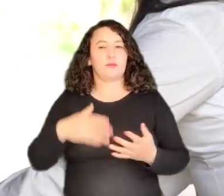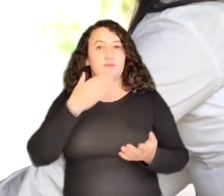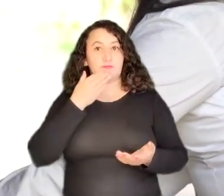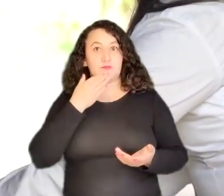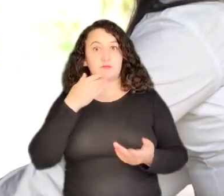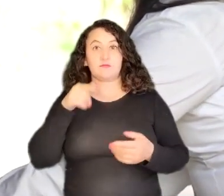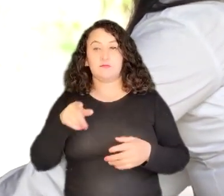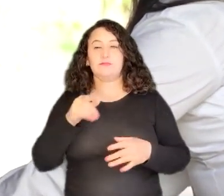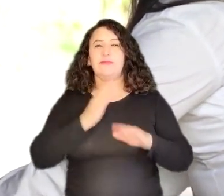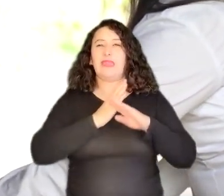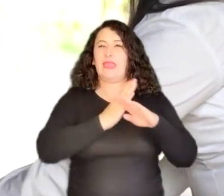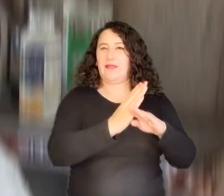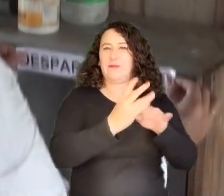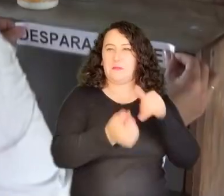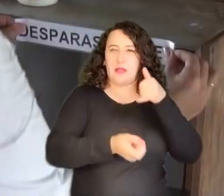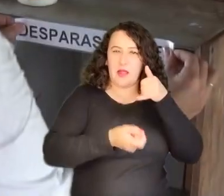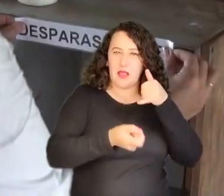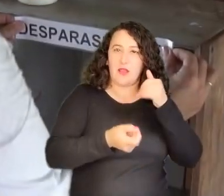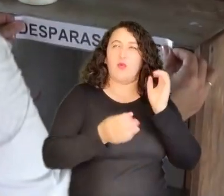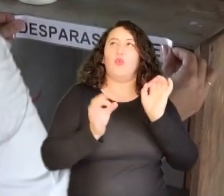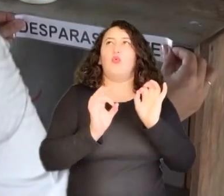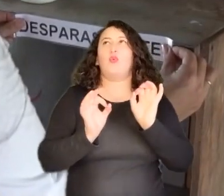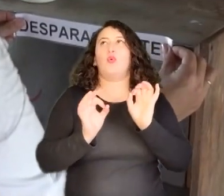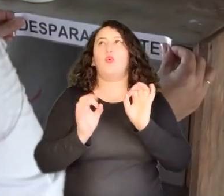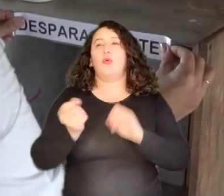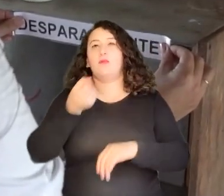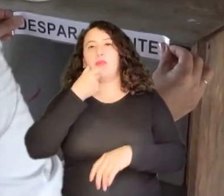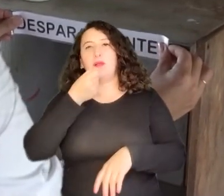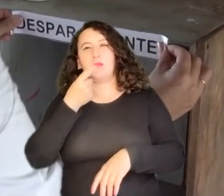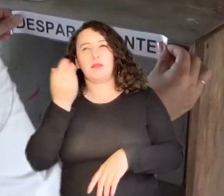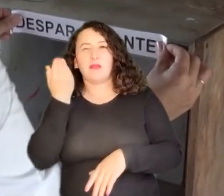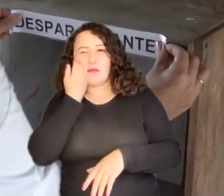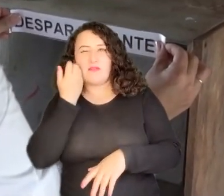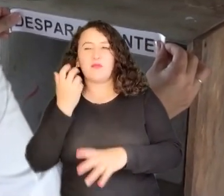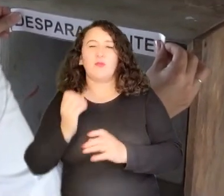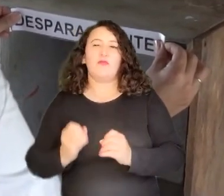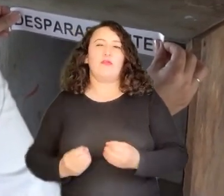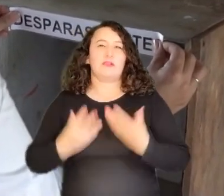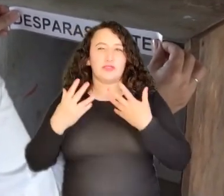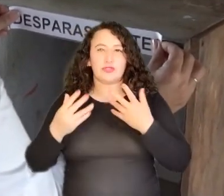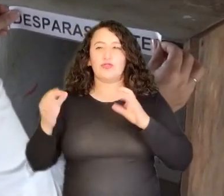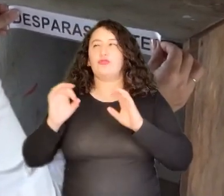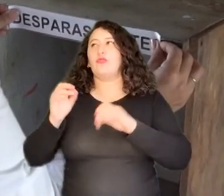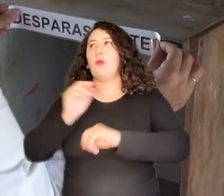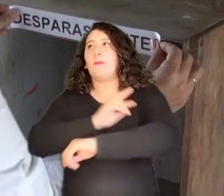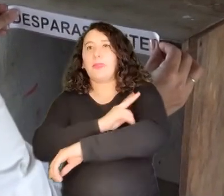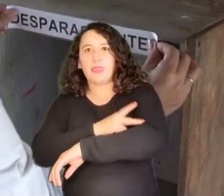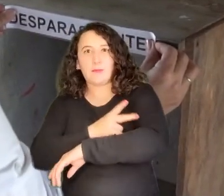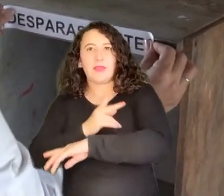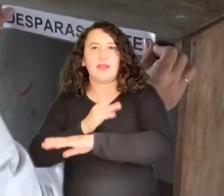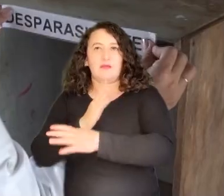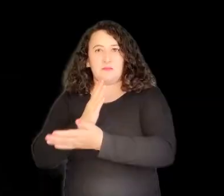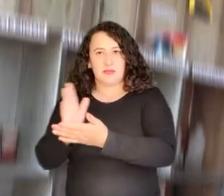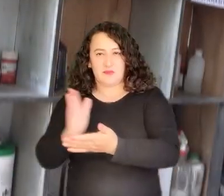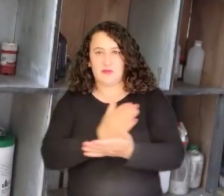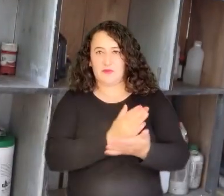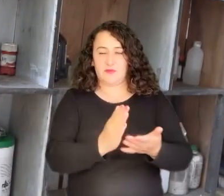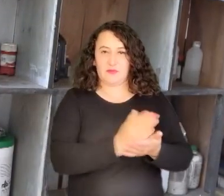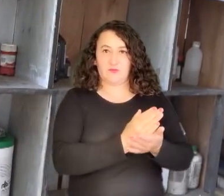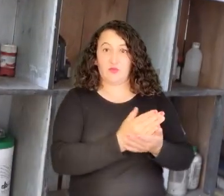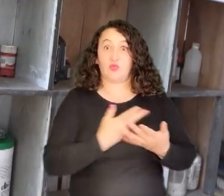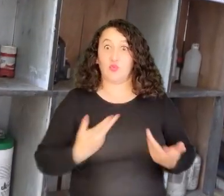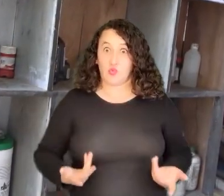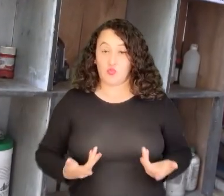antiparasitantes o antibióticos, vitaminas. Sí, lo indicado es que en esta área solo